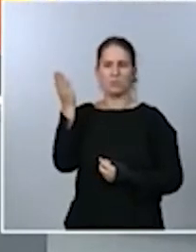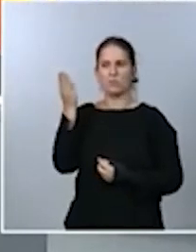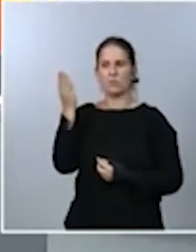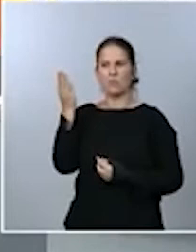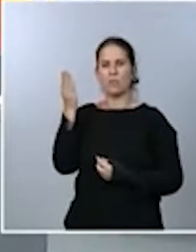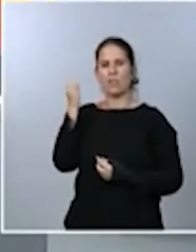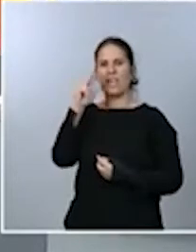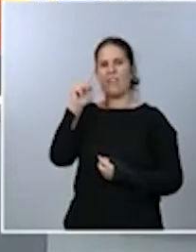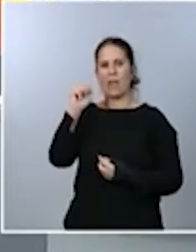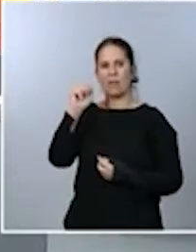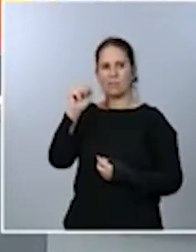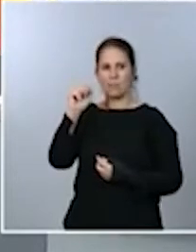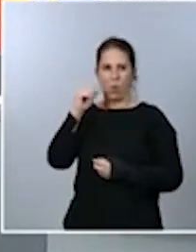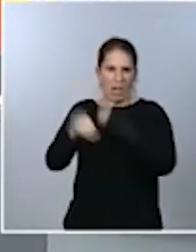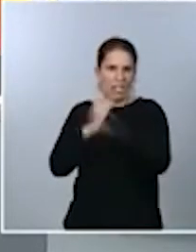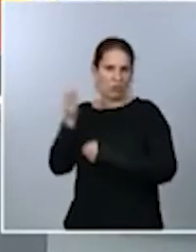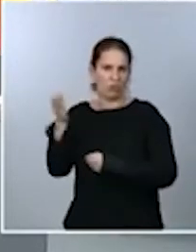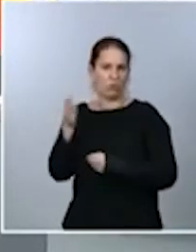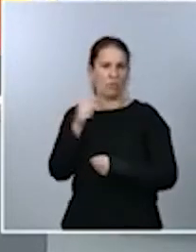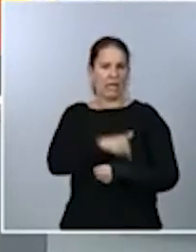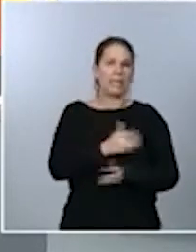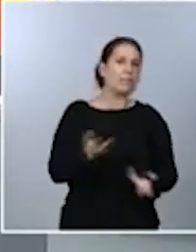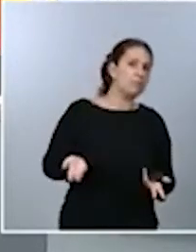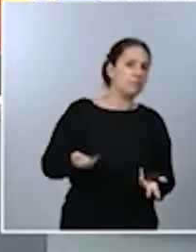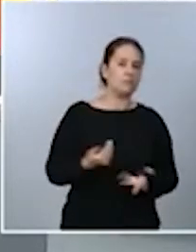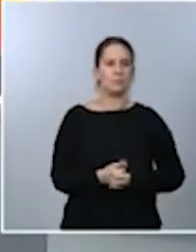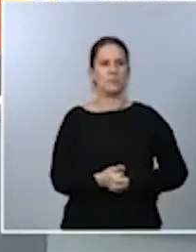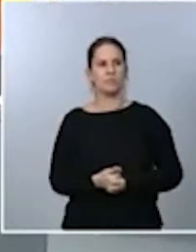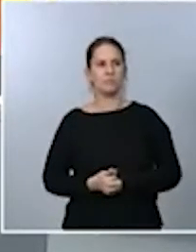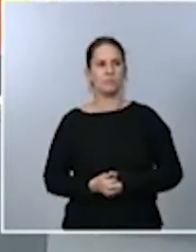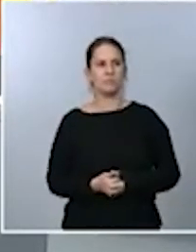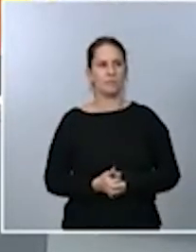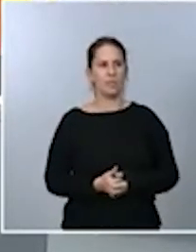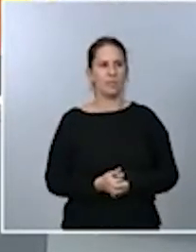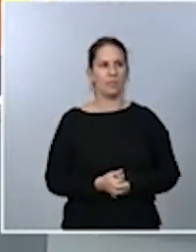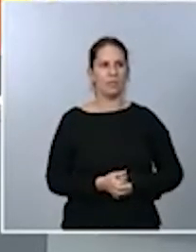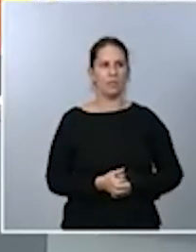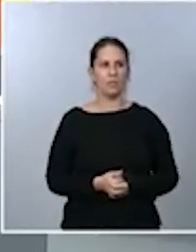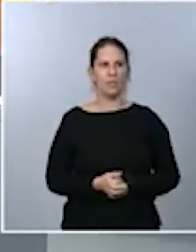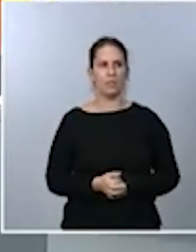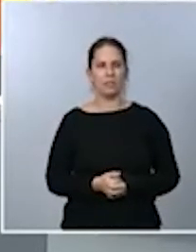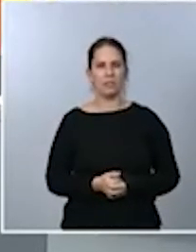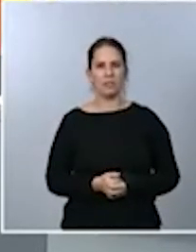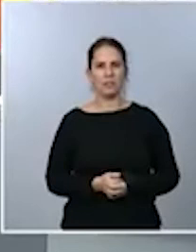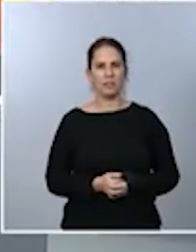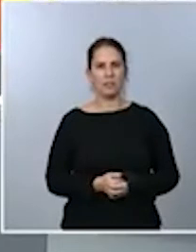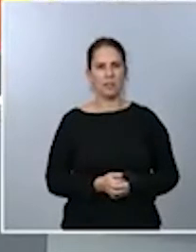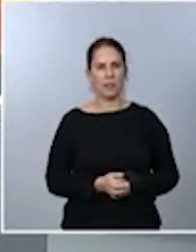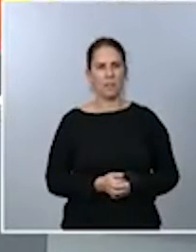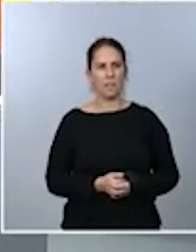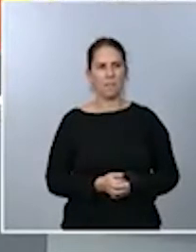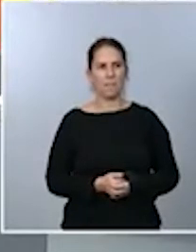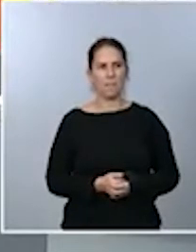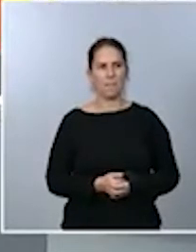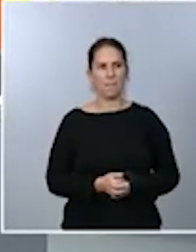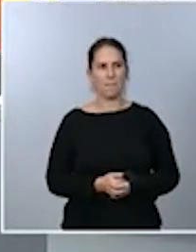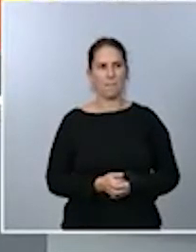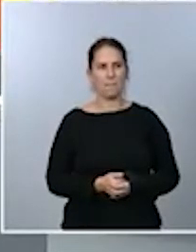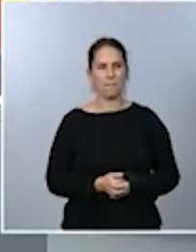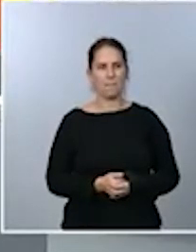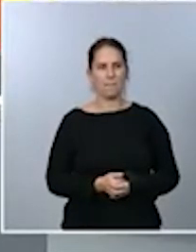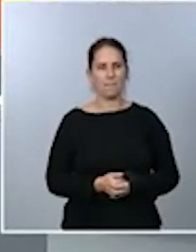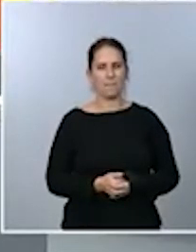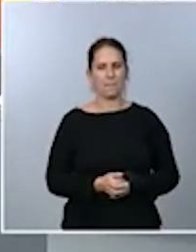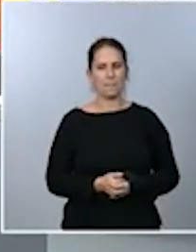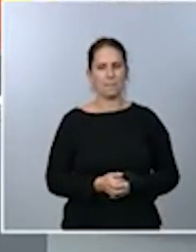cuestión. Y del tema del acuerdo con la otra parte del Gobierno, con Unidas